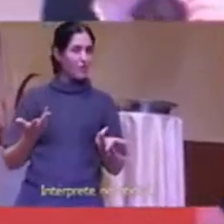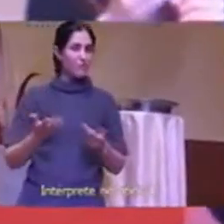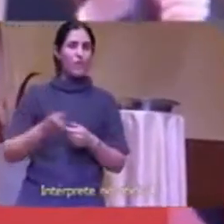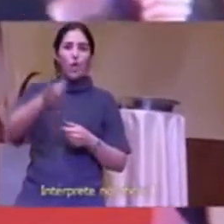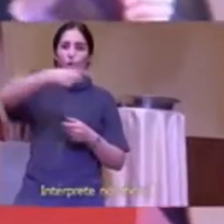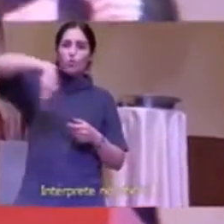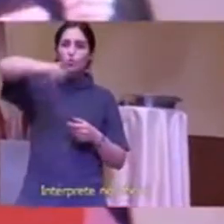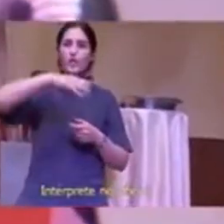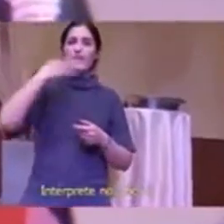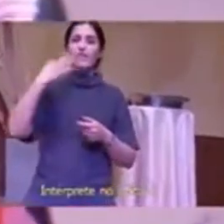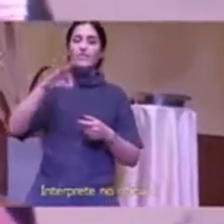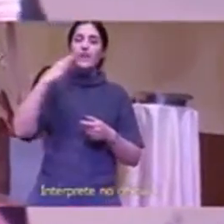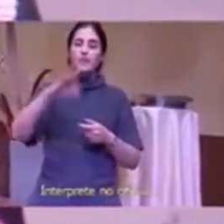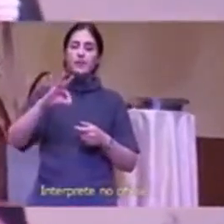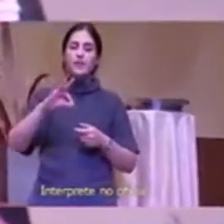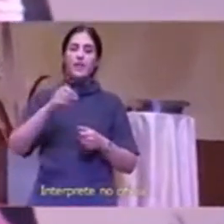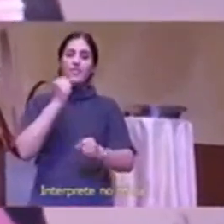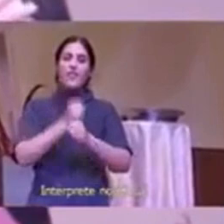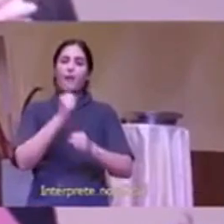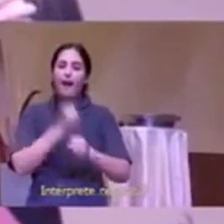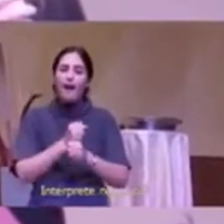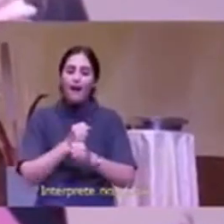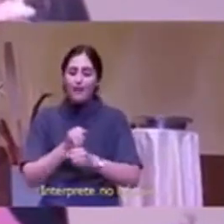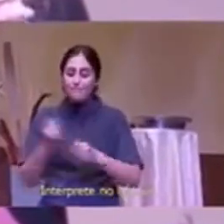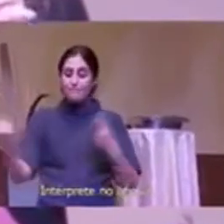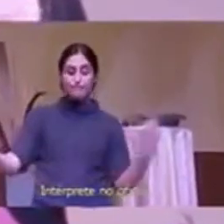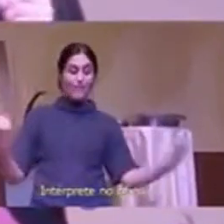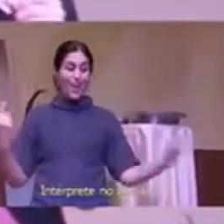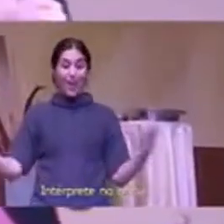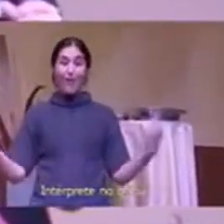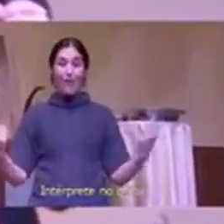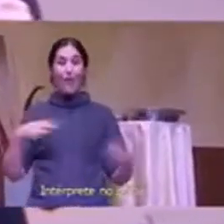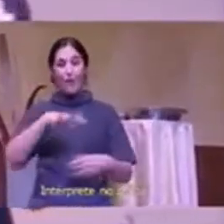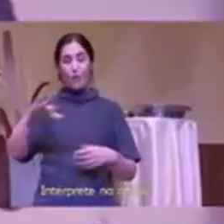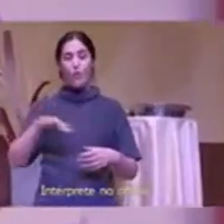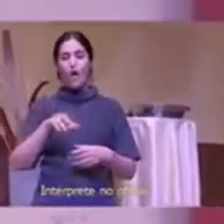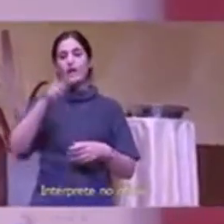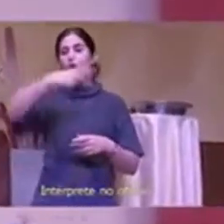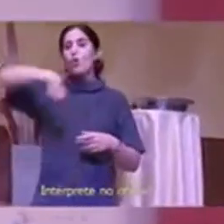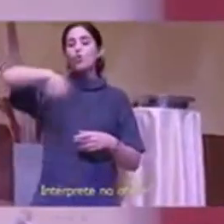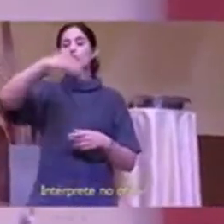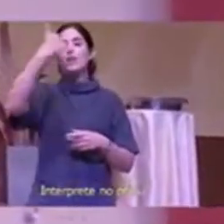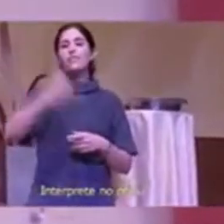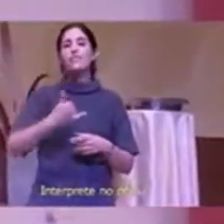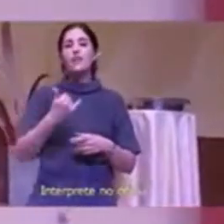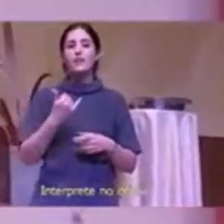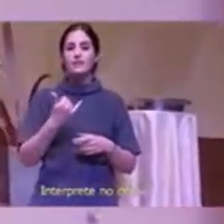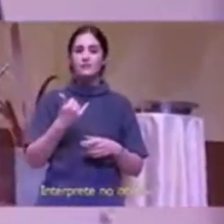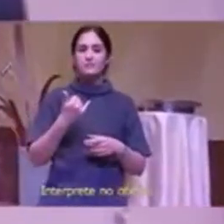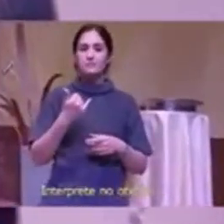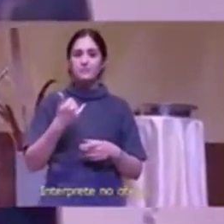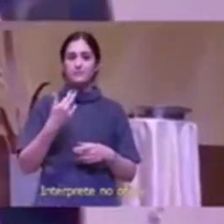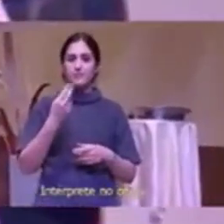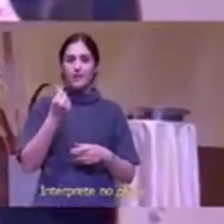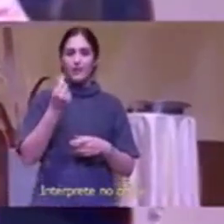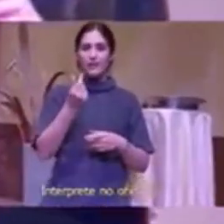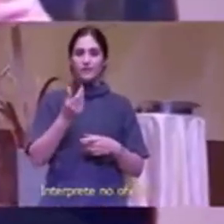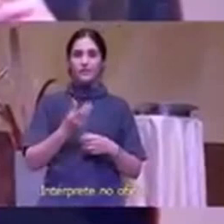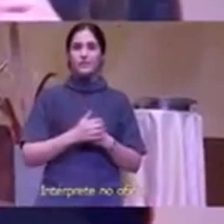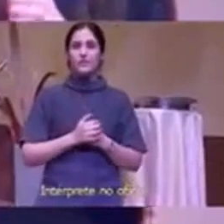ustedes tienen la influencia para hacer que esto ocurra tienen el dinero tienen la mente